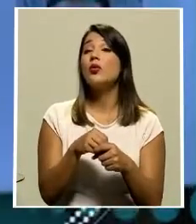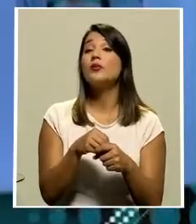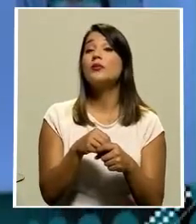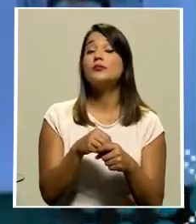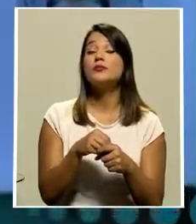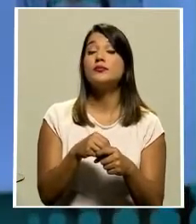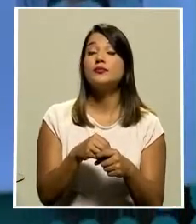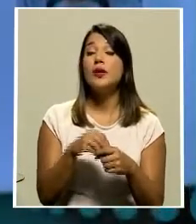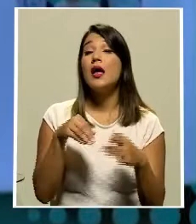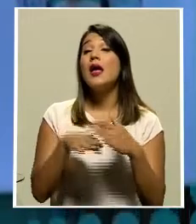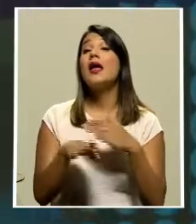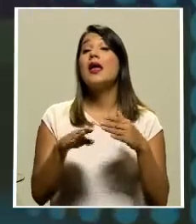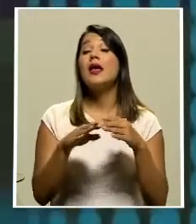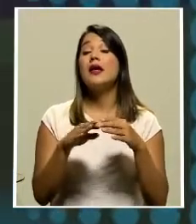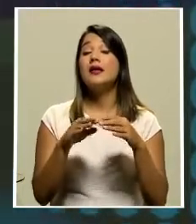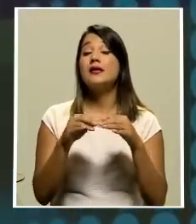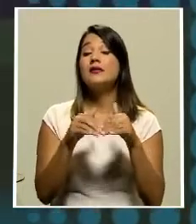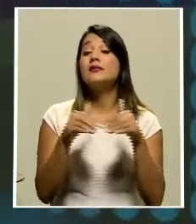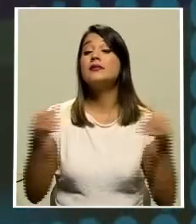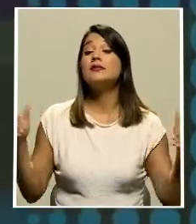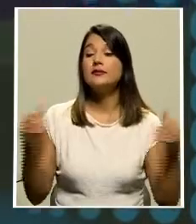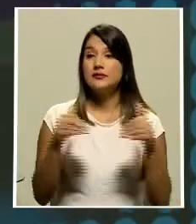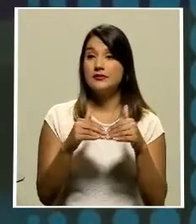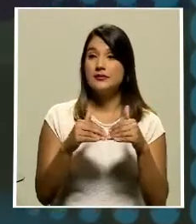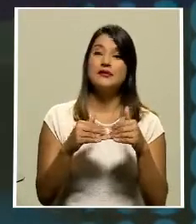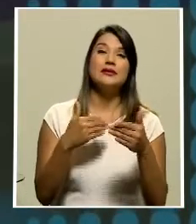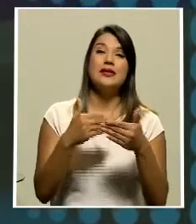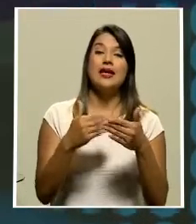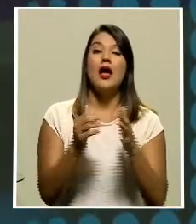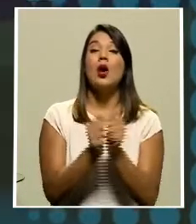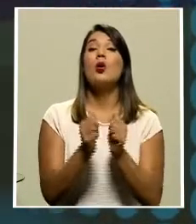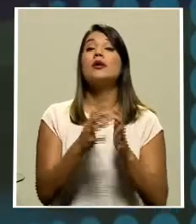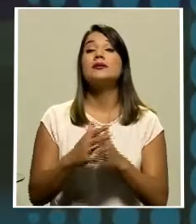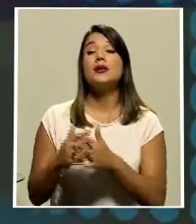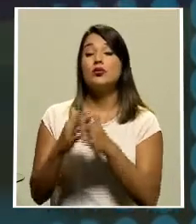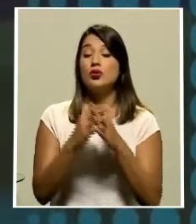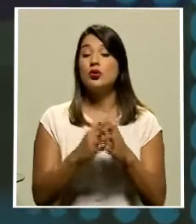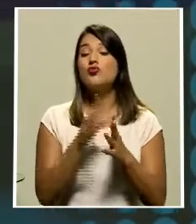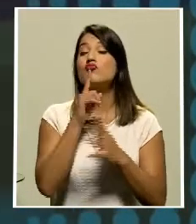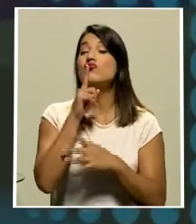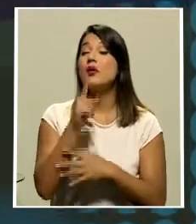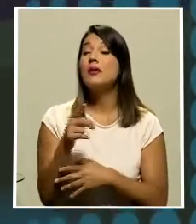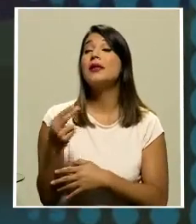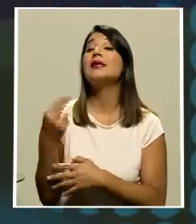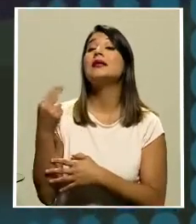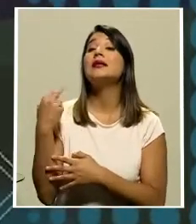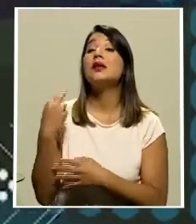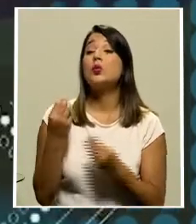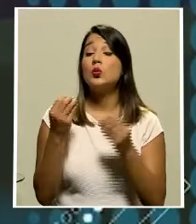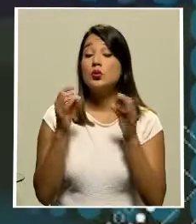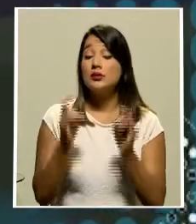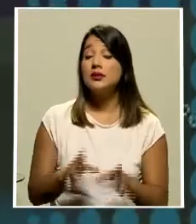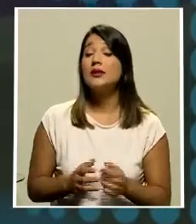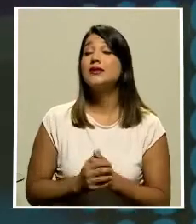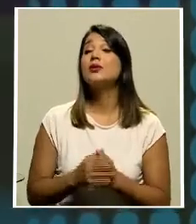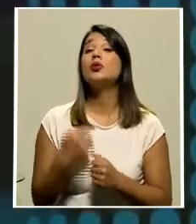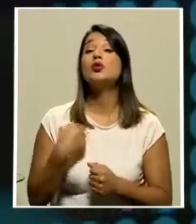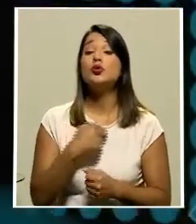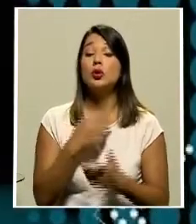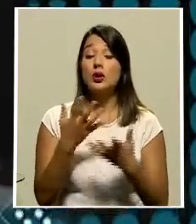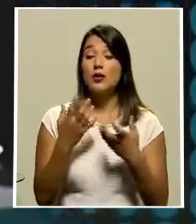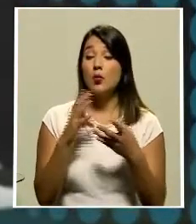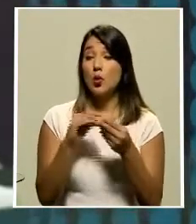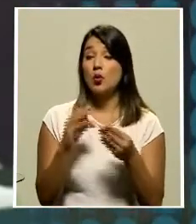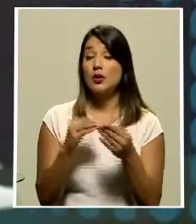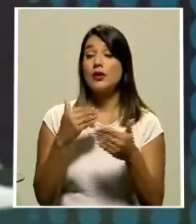en las cercanías de la frontera con Estados Unidos realmente una historia escalofriante se la contamos